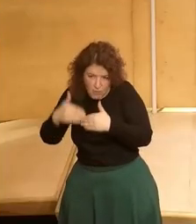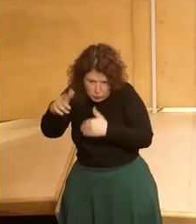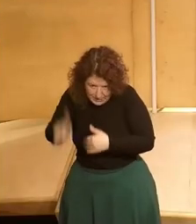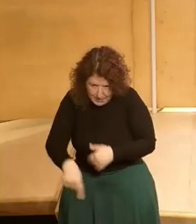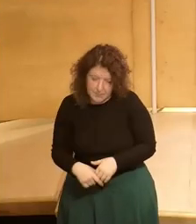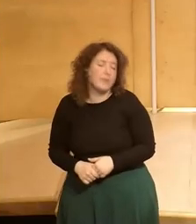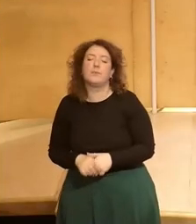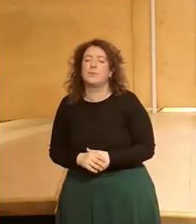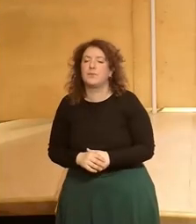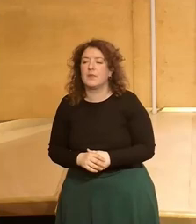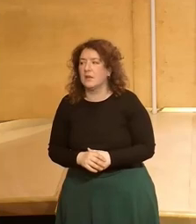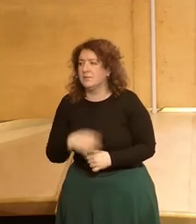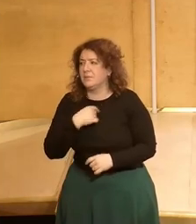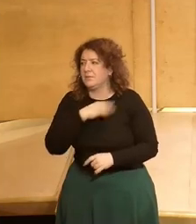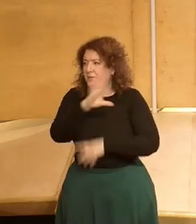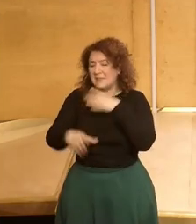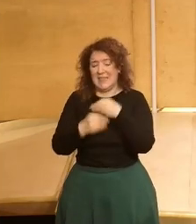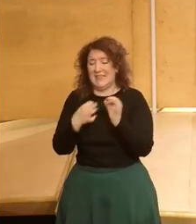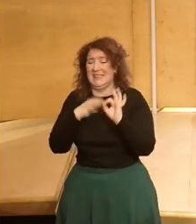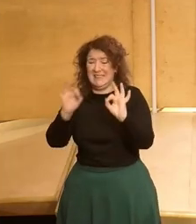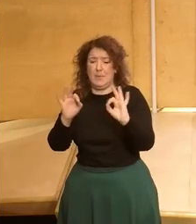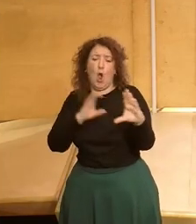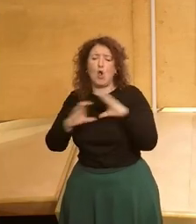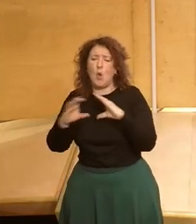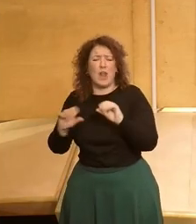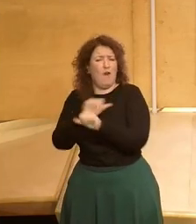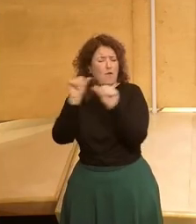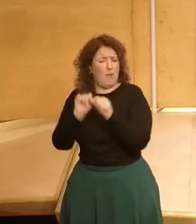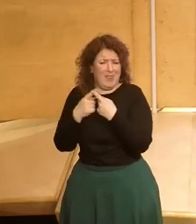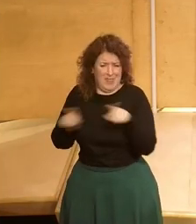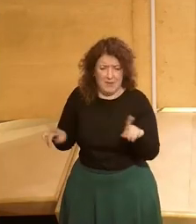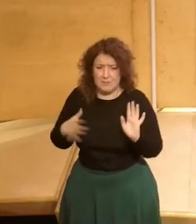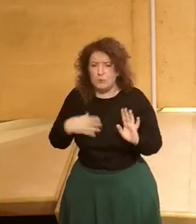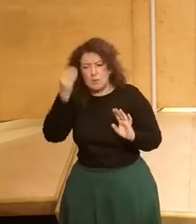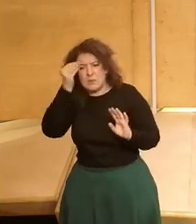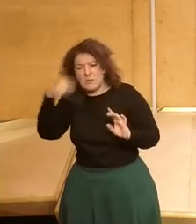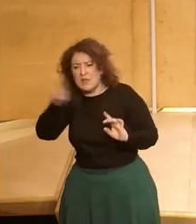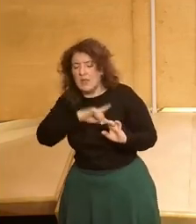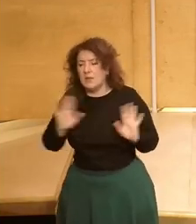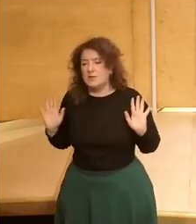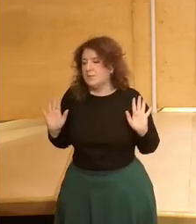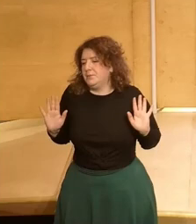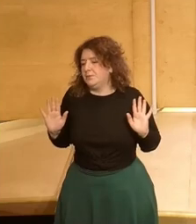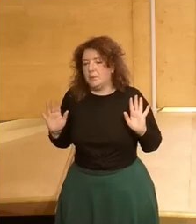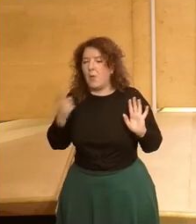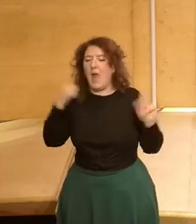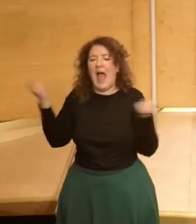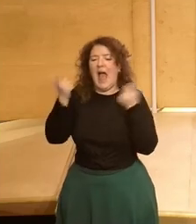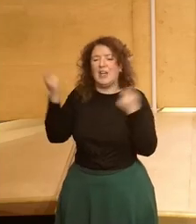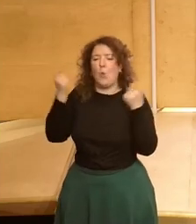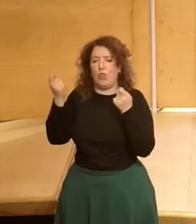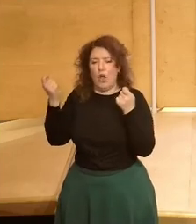Sí yo por añadir sobre esta cuestión yo creo que el esquema de la comunicación ha cambiado mucho igual uno a veces cree yo que sé pues si lo han yo que sé ha habido un anuncio